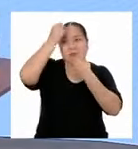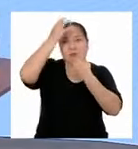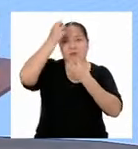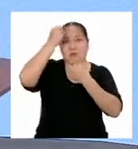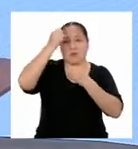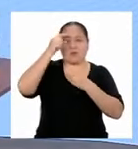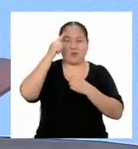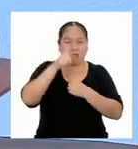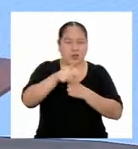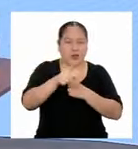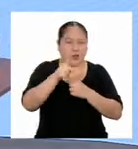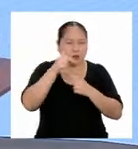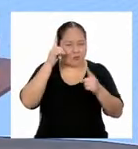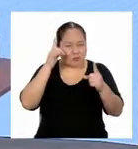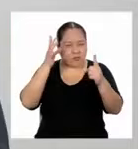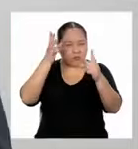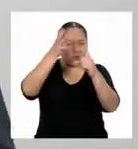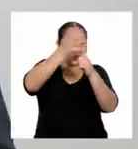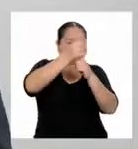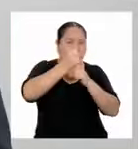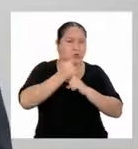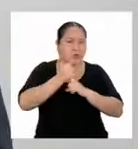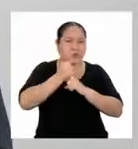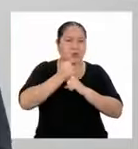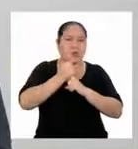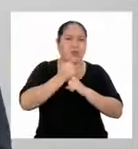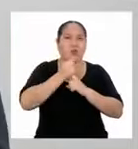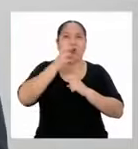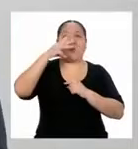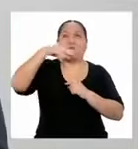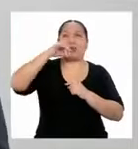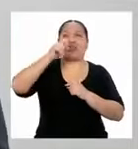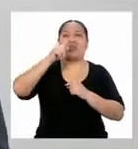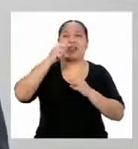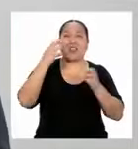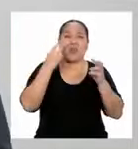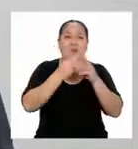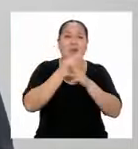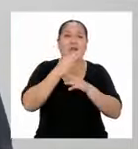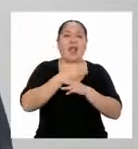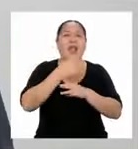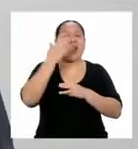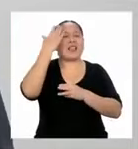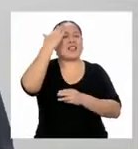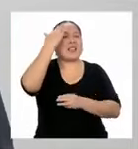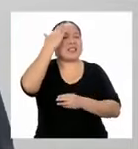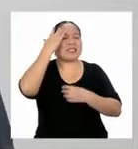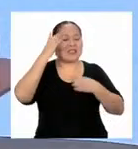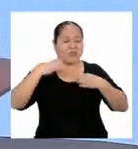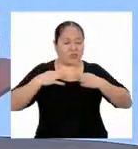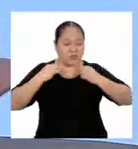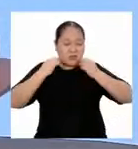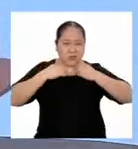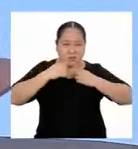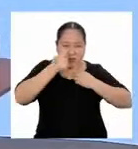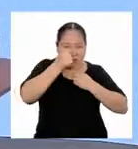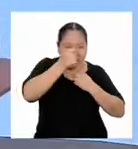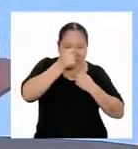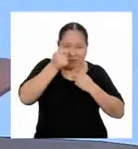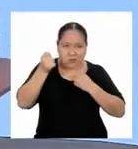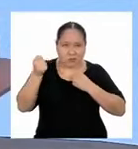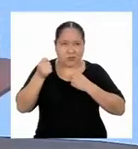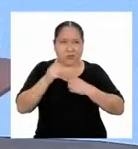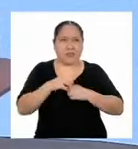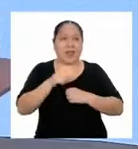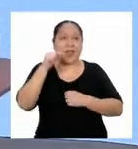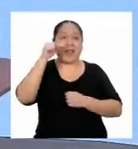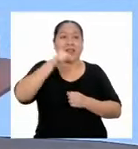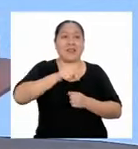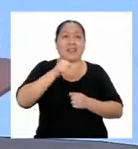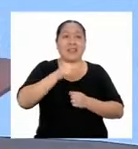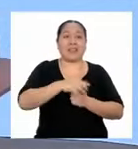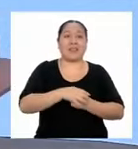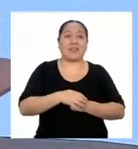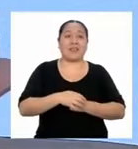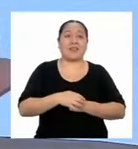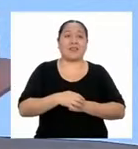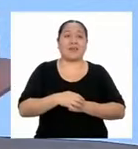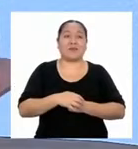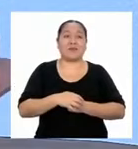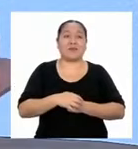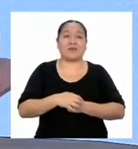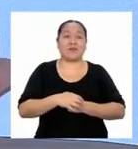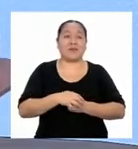un misterio matemático. Ya entiendo. Ya sé por qué estás vestido de detective. Aquí está. A ver, ver.